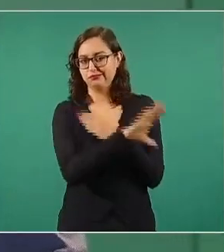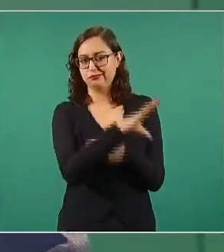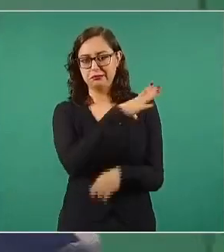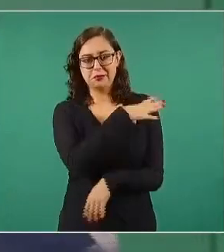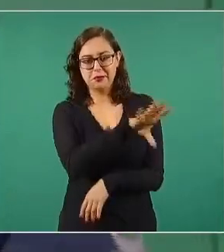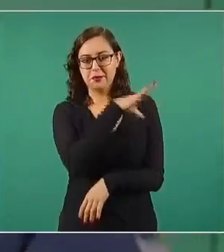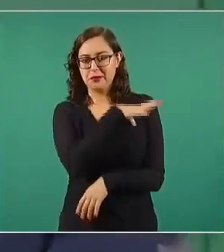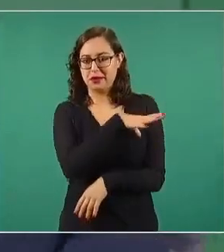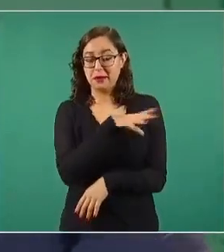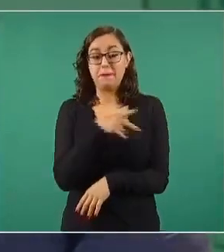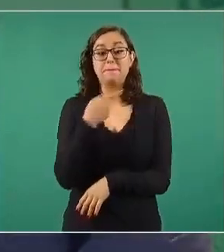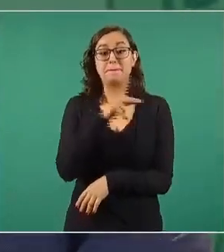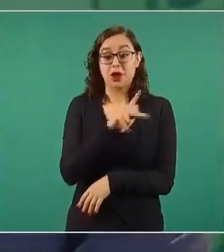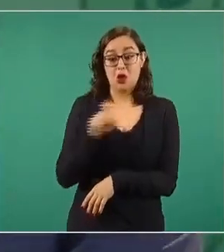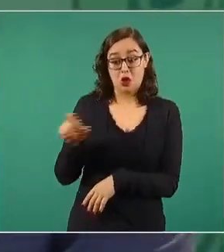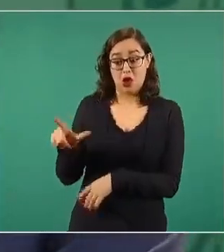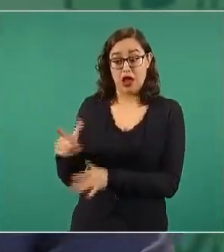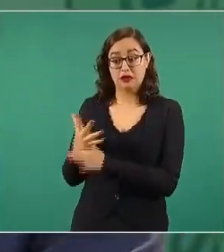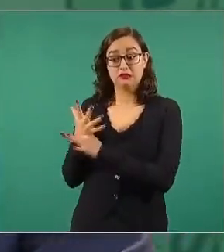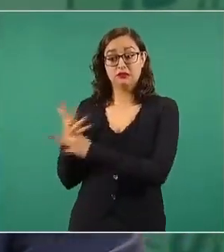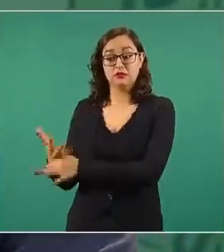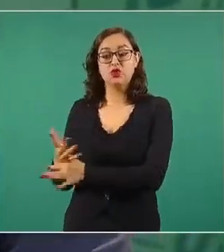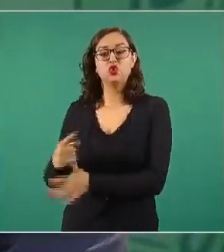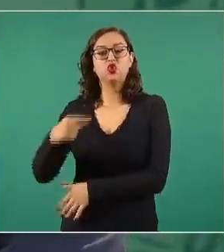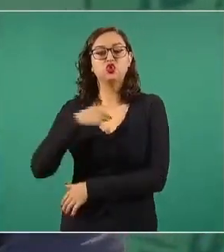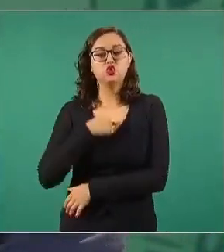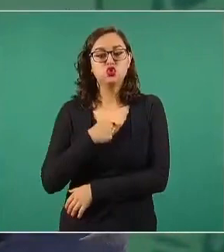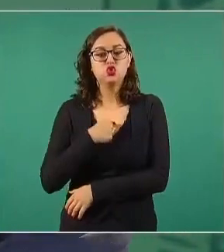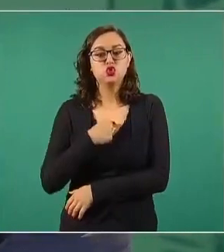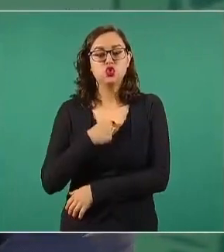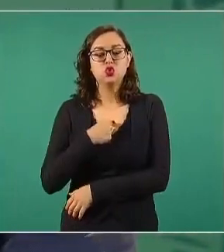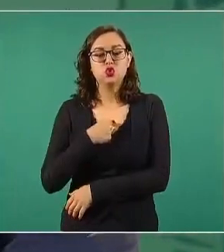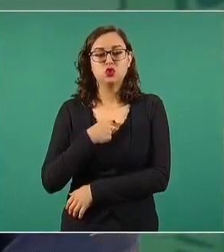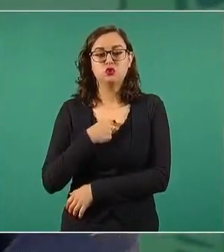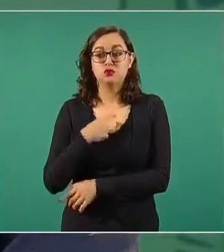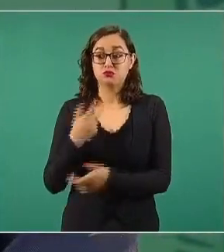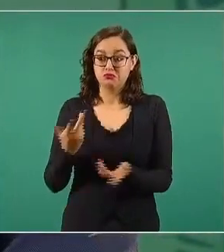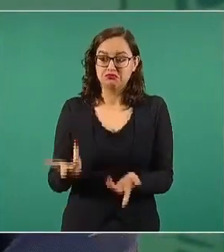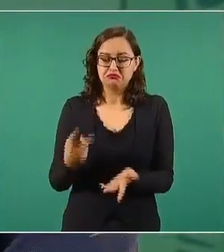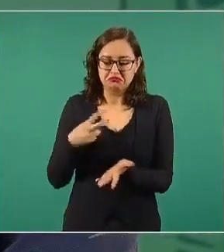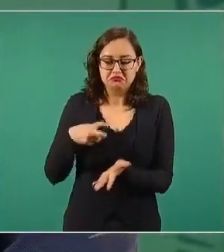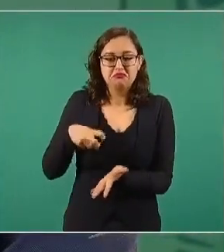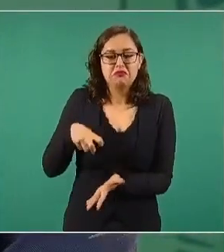yo me arrodillo donde se arrodilla el pueblo.